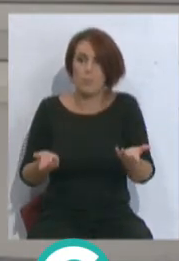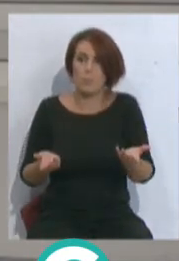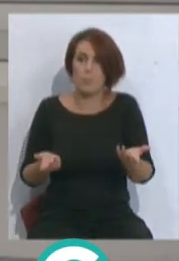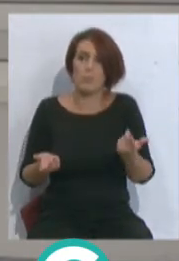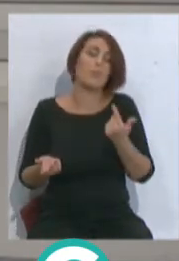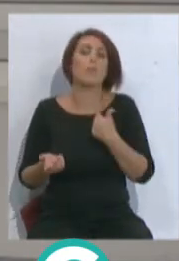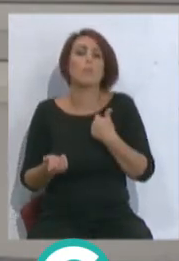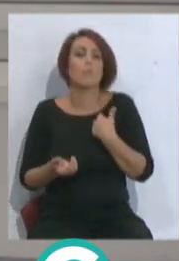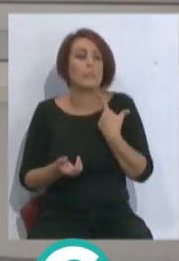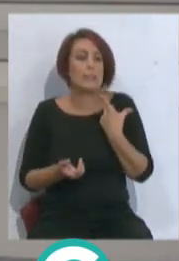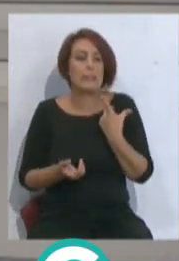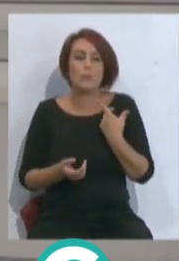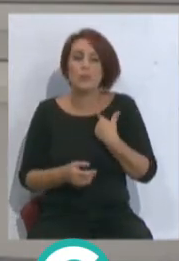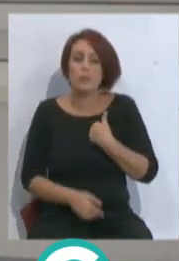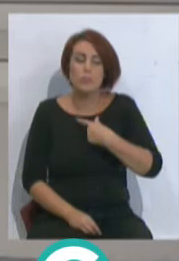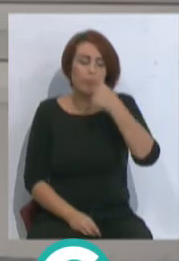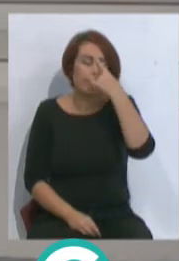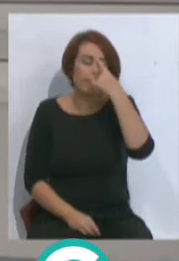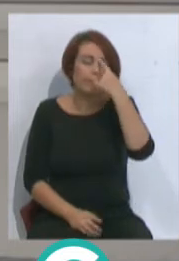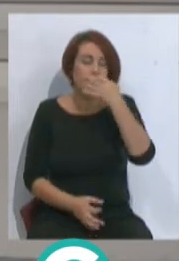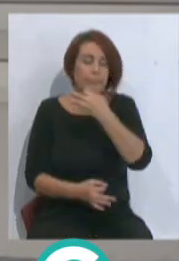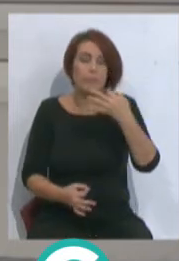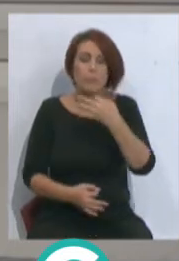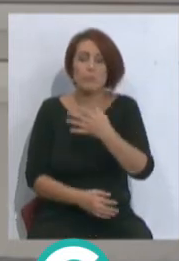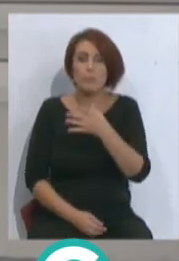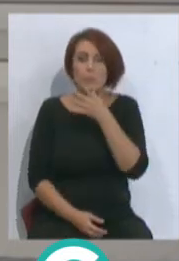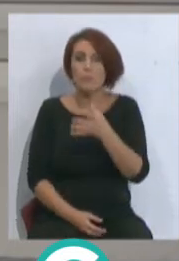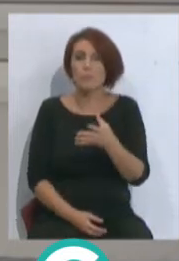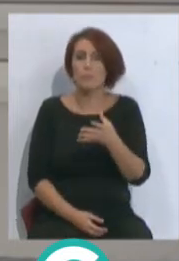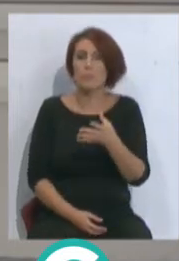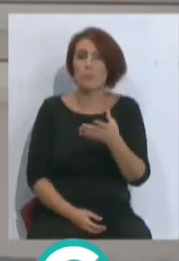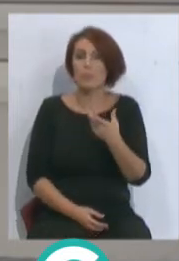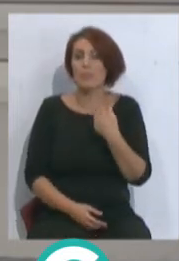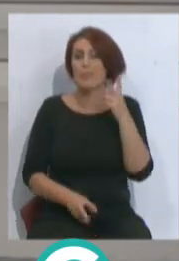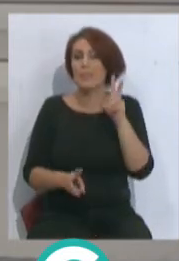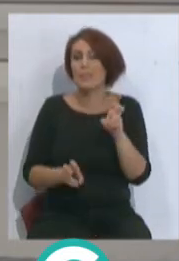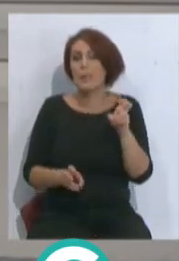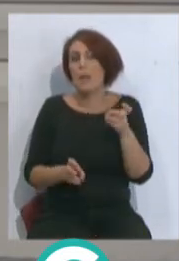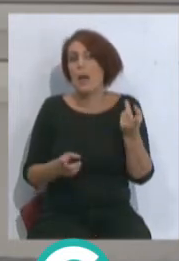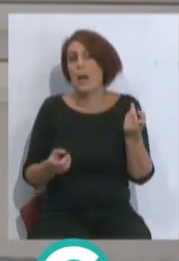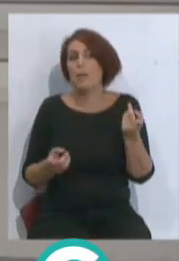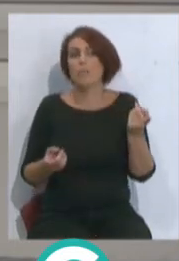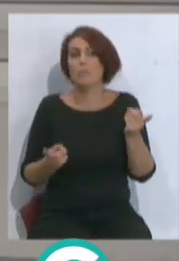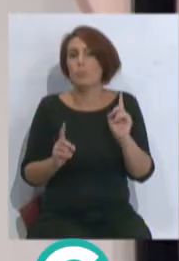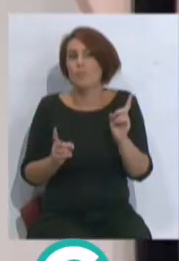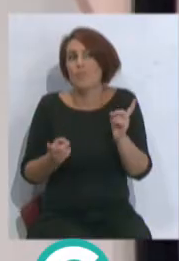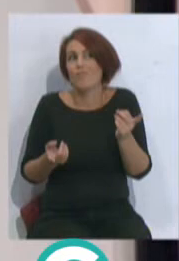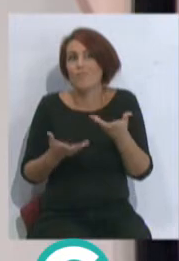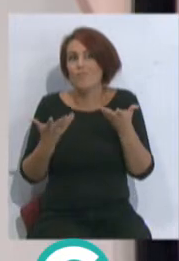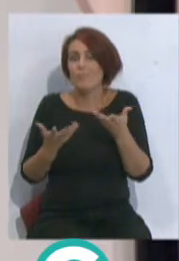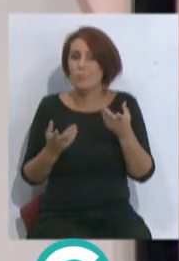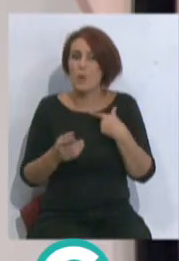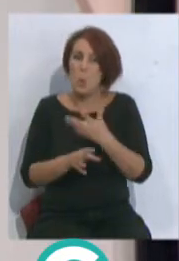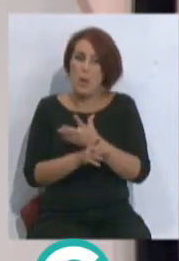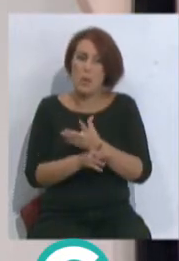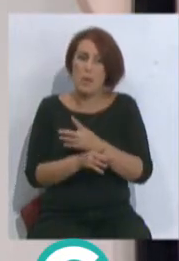eso no, no hay dinero en el mundo para pagar eso, porque no es un tema crematístico, es simplemente... ¿Alguien se